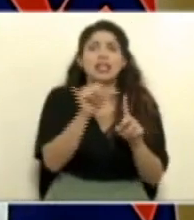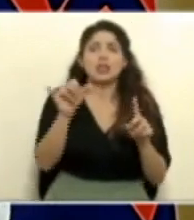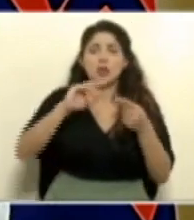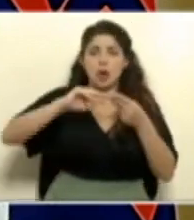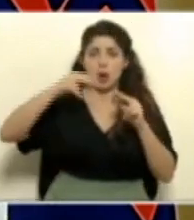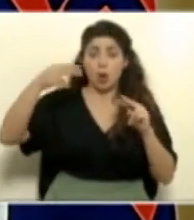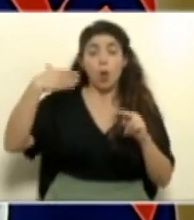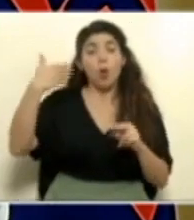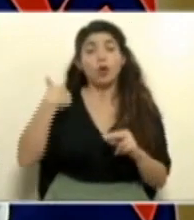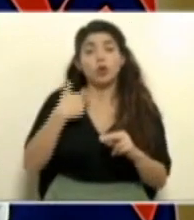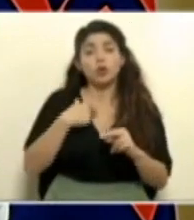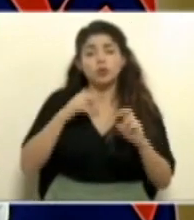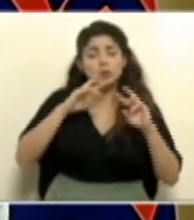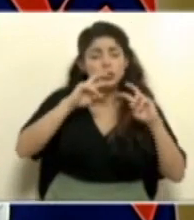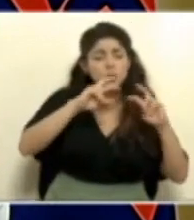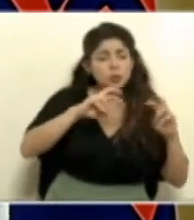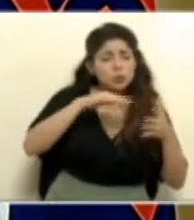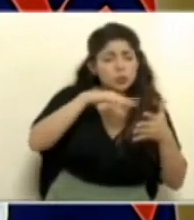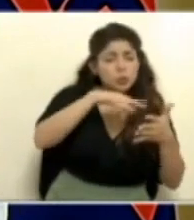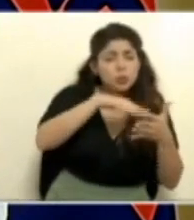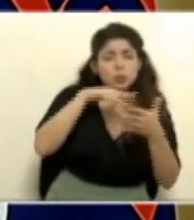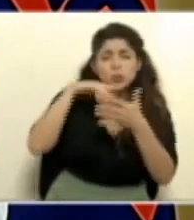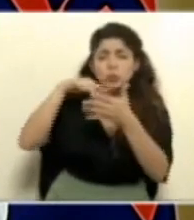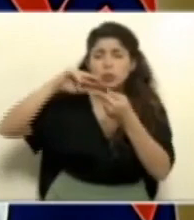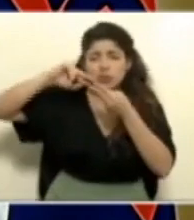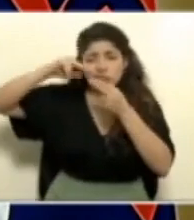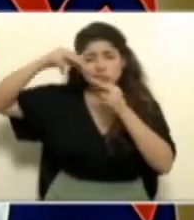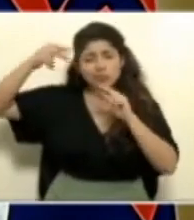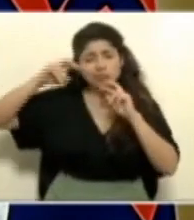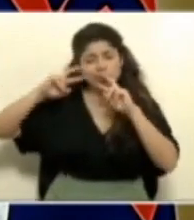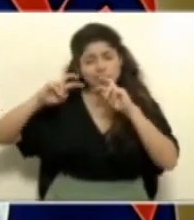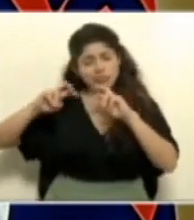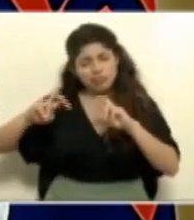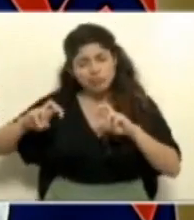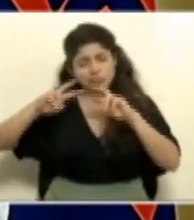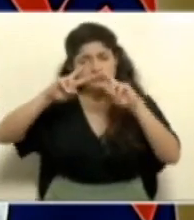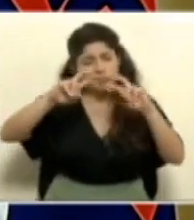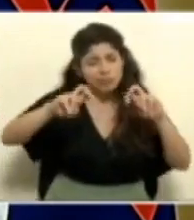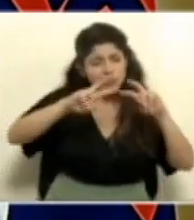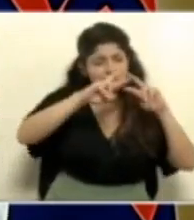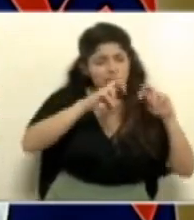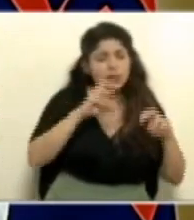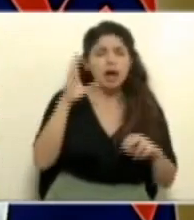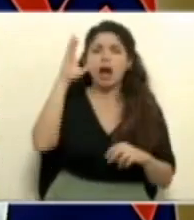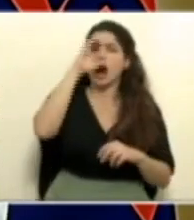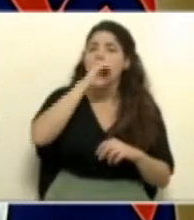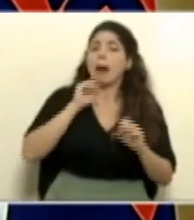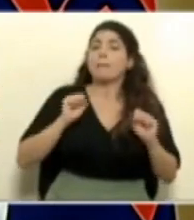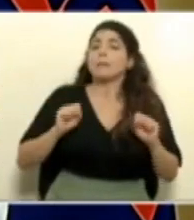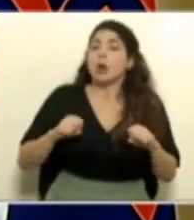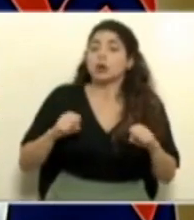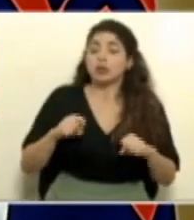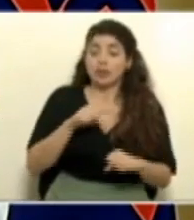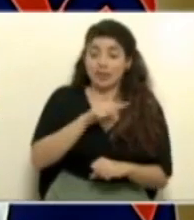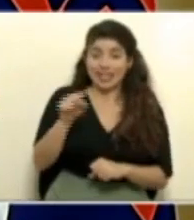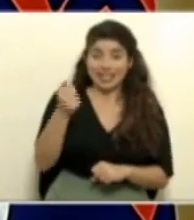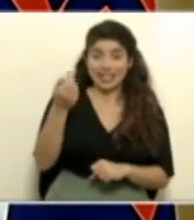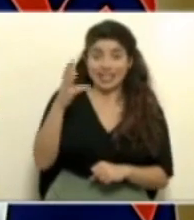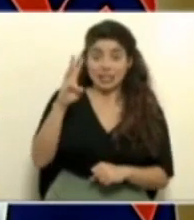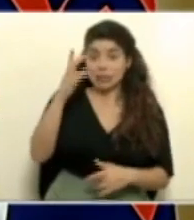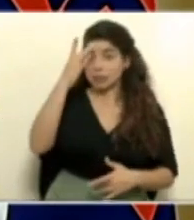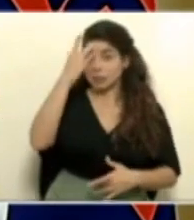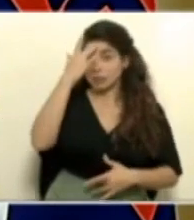estudiamos la variabilidad de los genomas entre todos, vemos que posiblemente para estos 16 casos